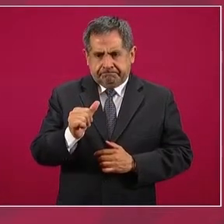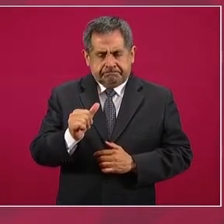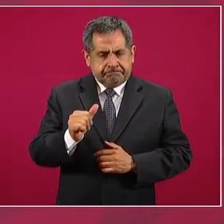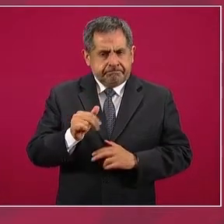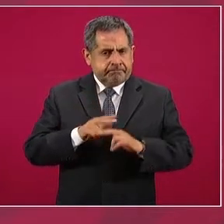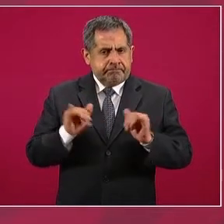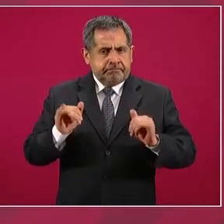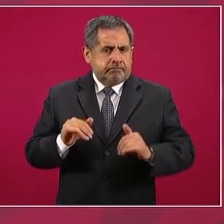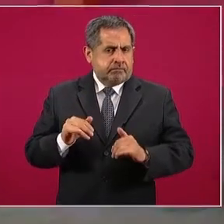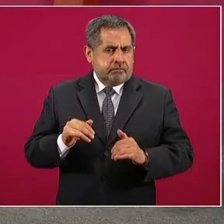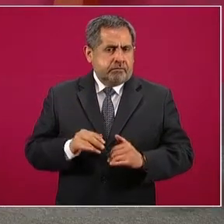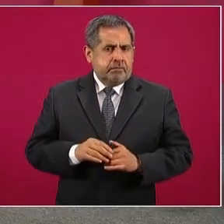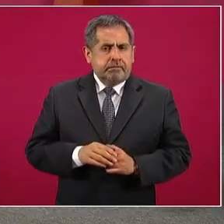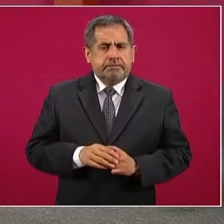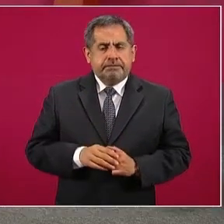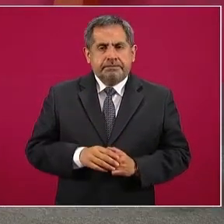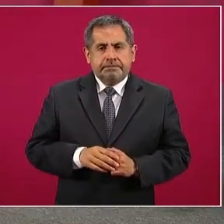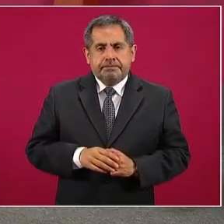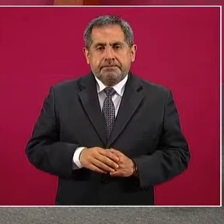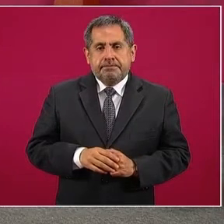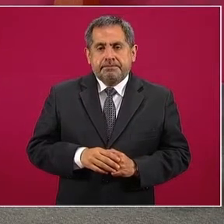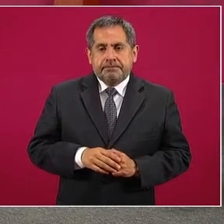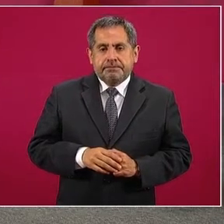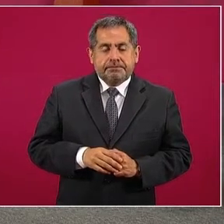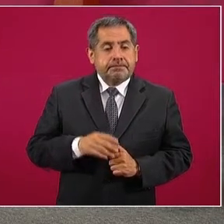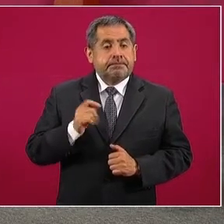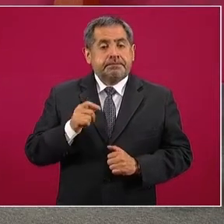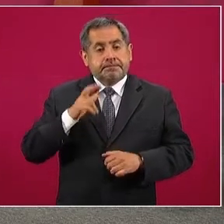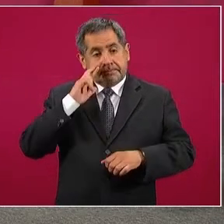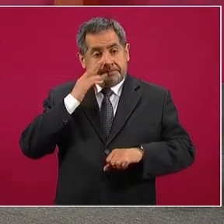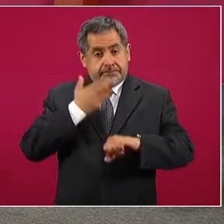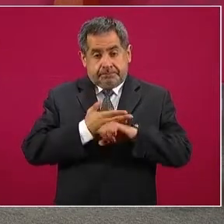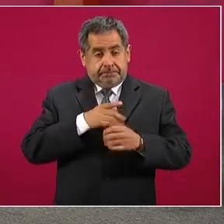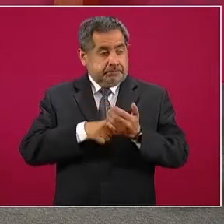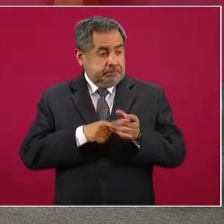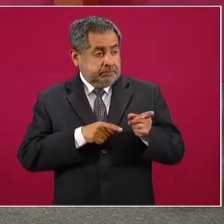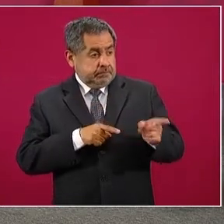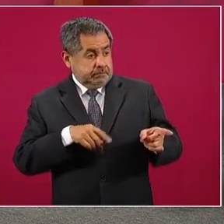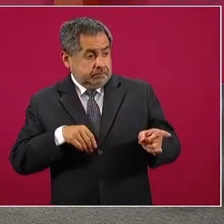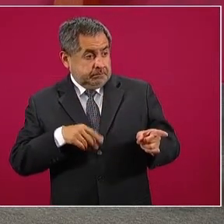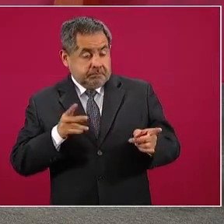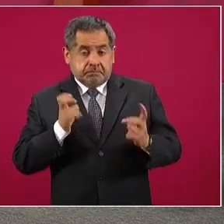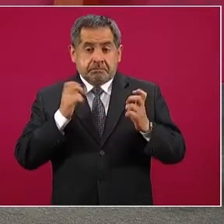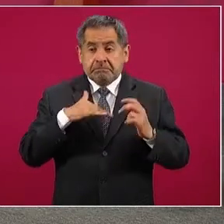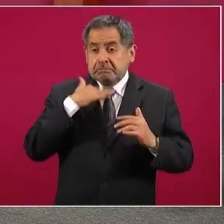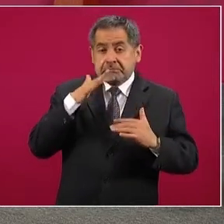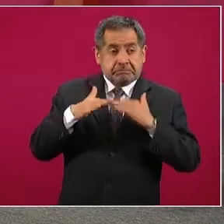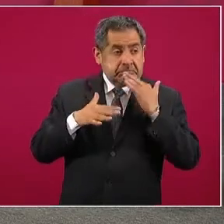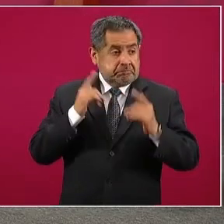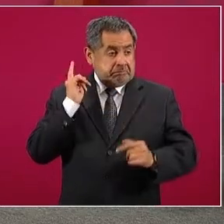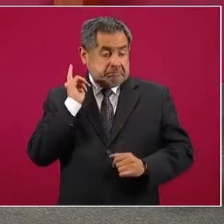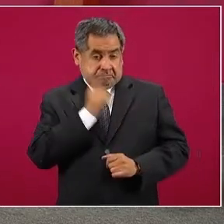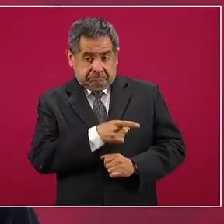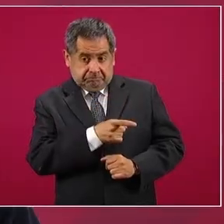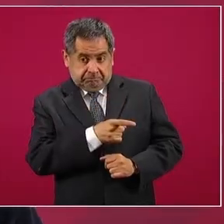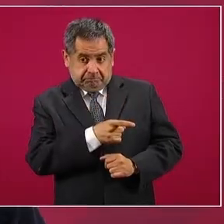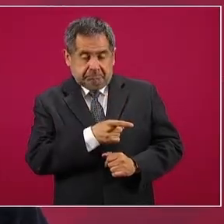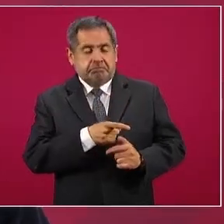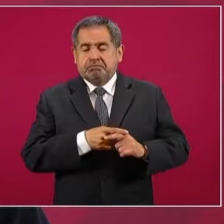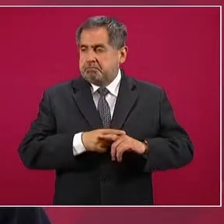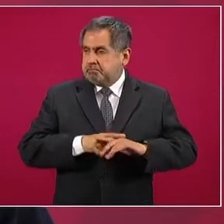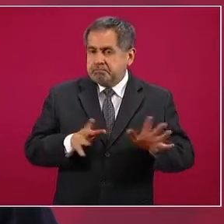son responsables de actos de corrupción no sólo